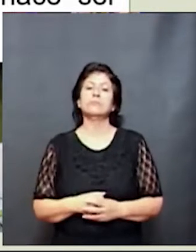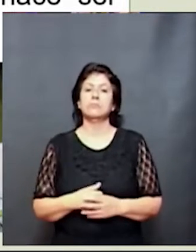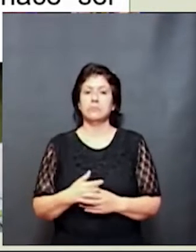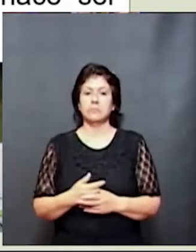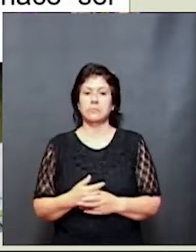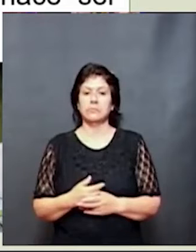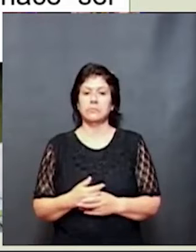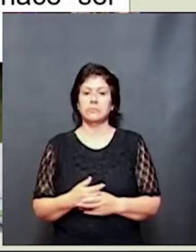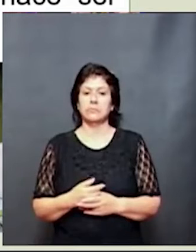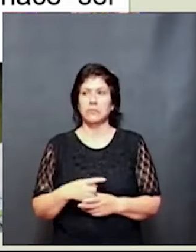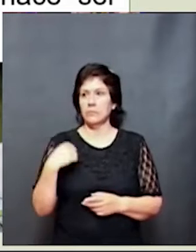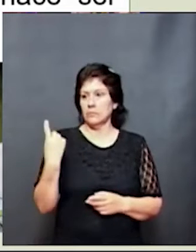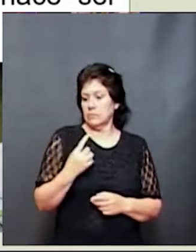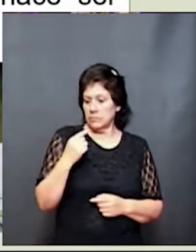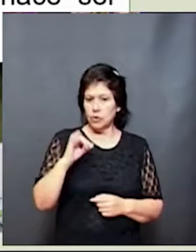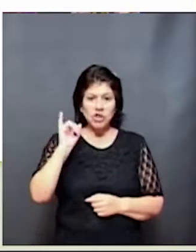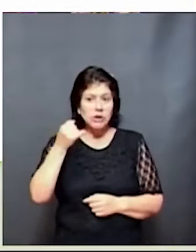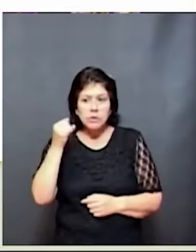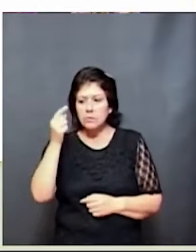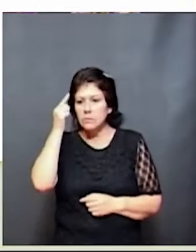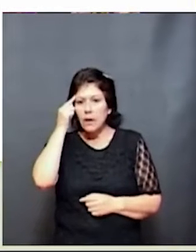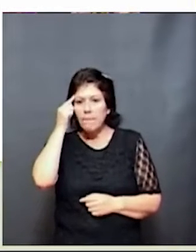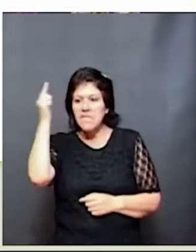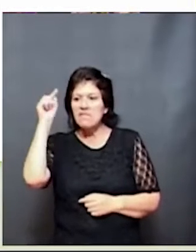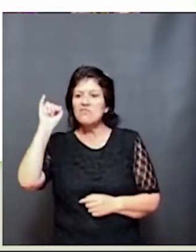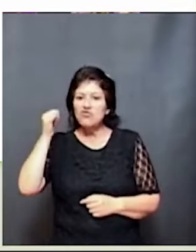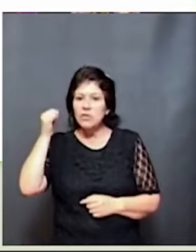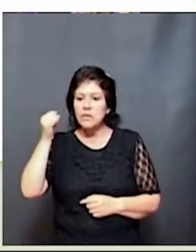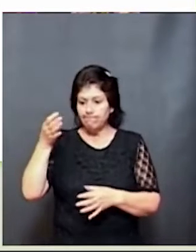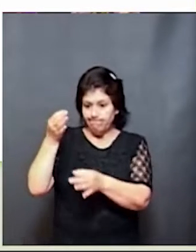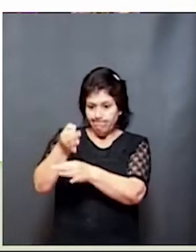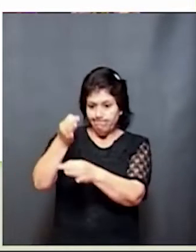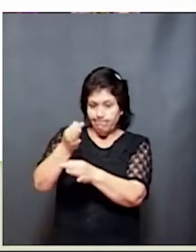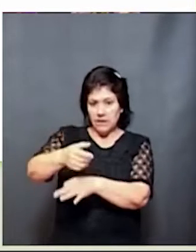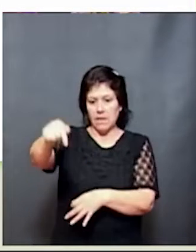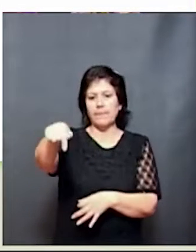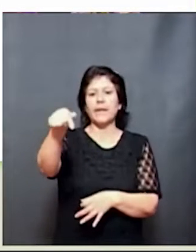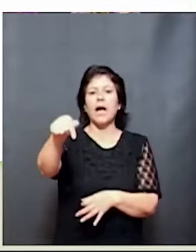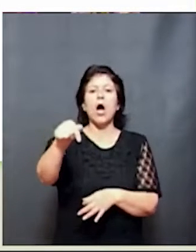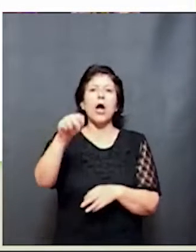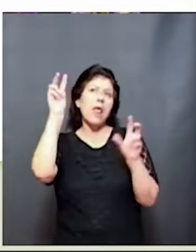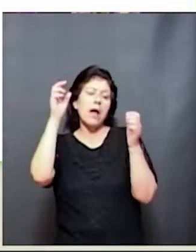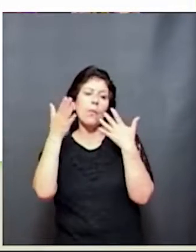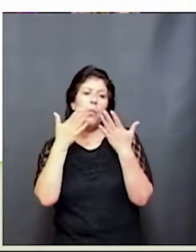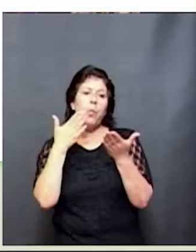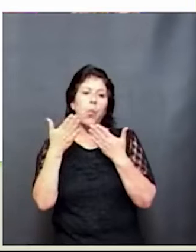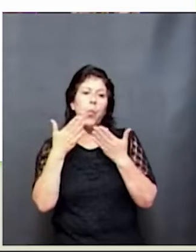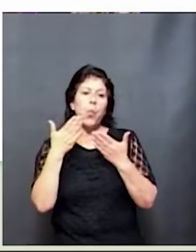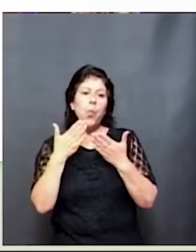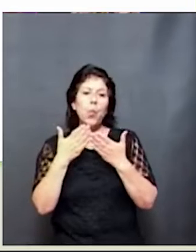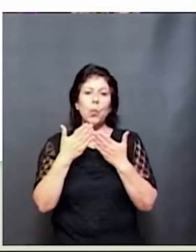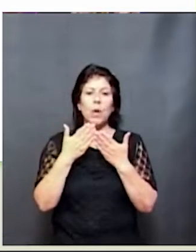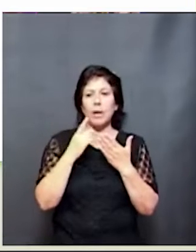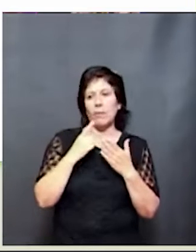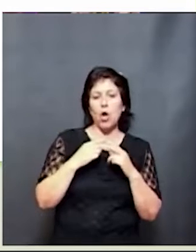podemos dejar de pensar que ellos necesitan más. Estamos ahora hablando de una relación